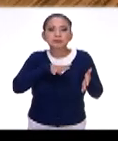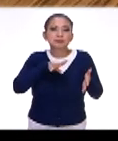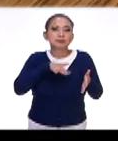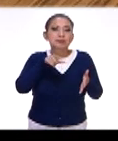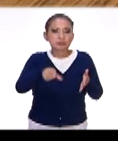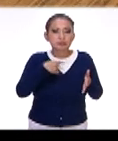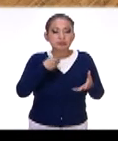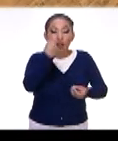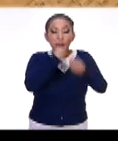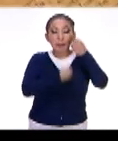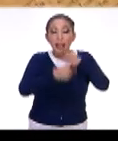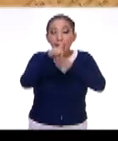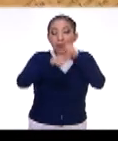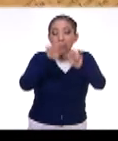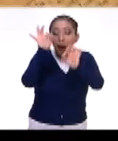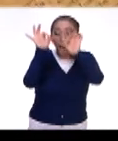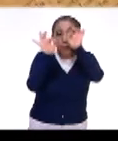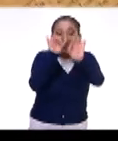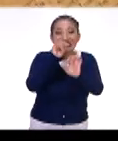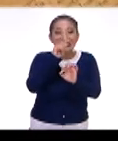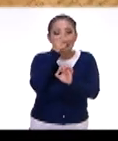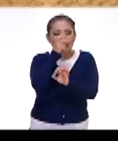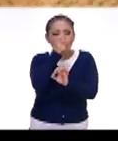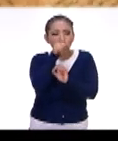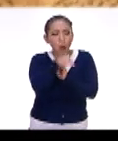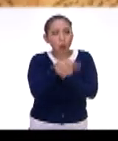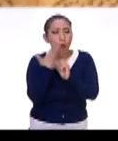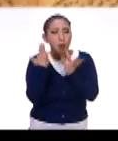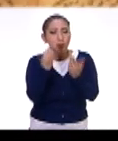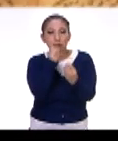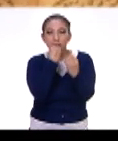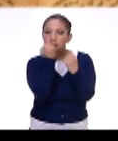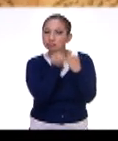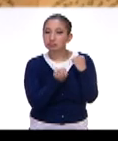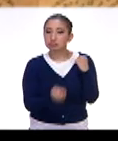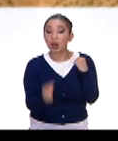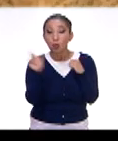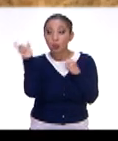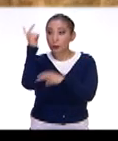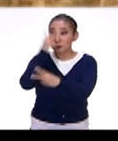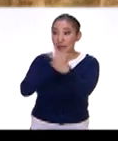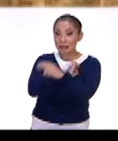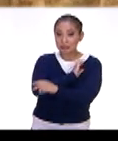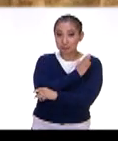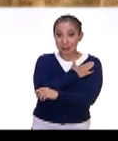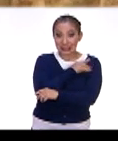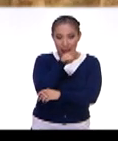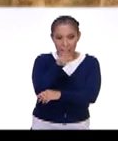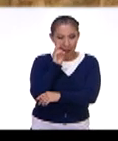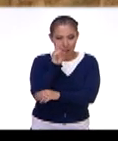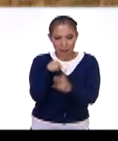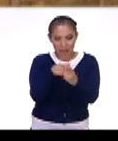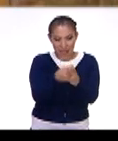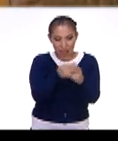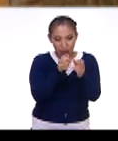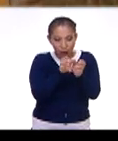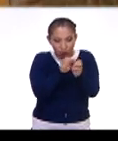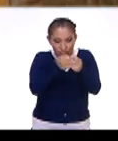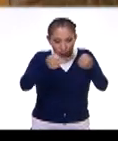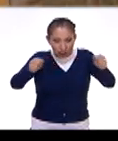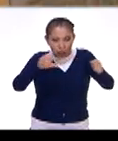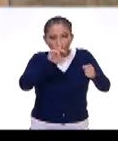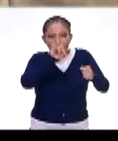el comer insectos era un arte culinario. Cuando llegan los españoles al principio, ahí lo dice en el códice,